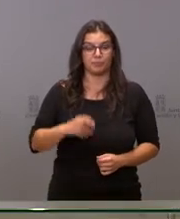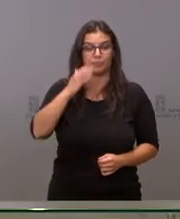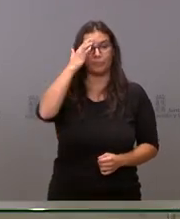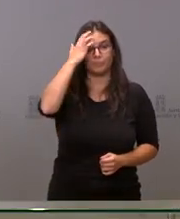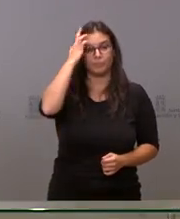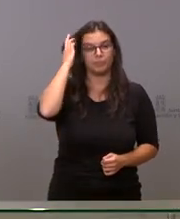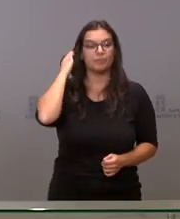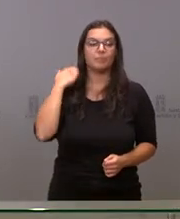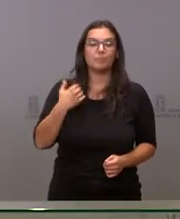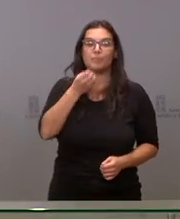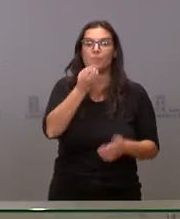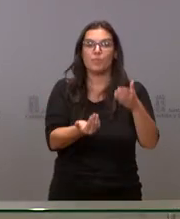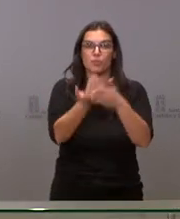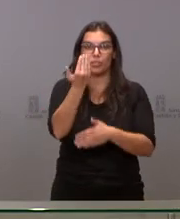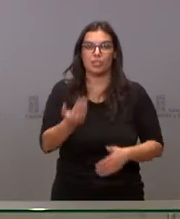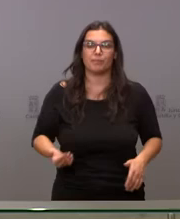Sí, buenos días.